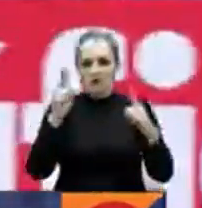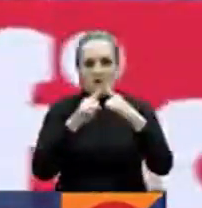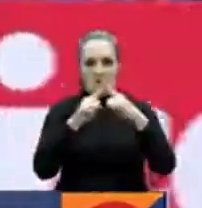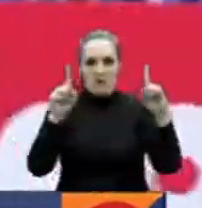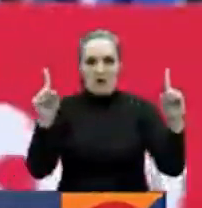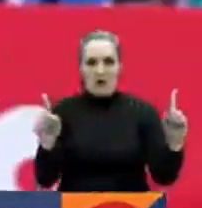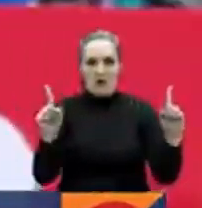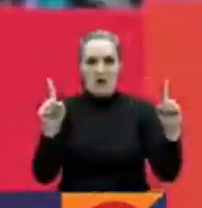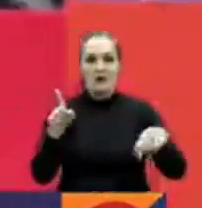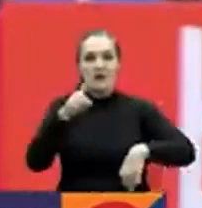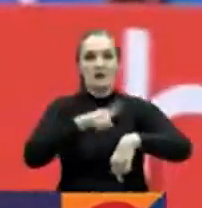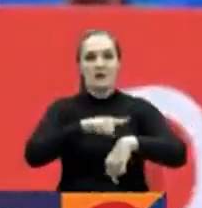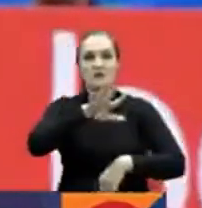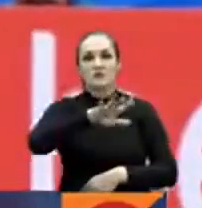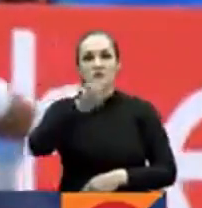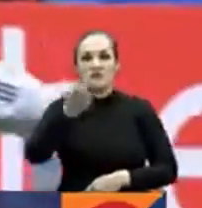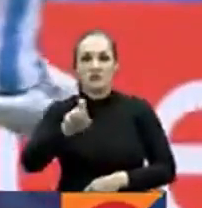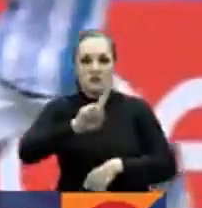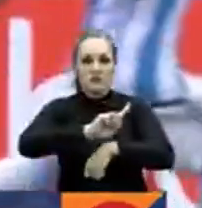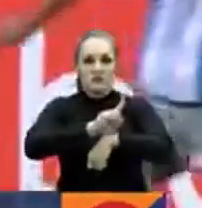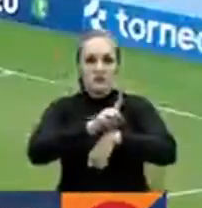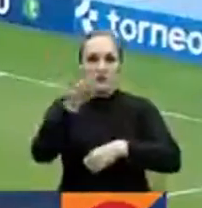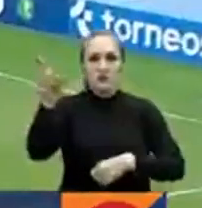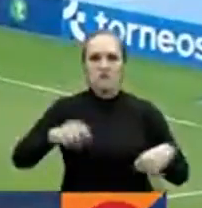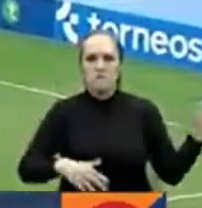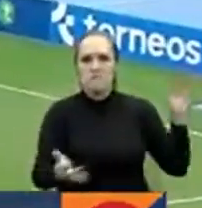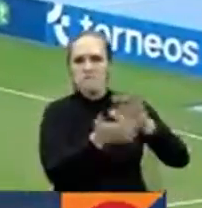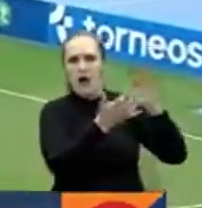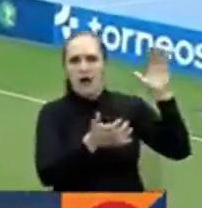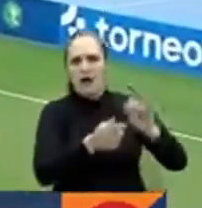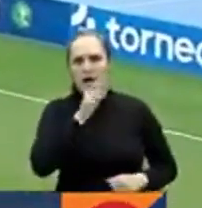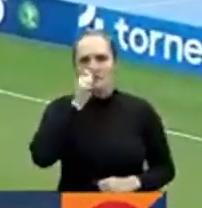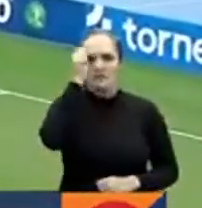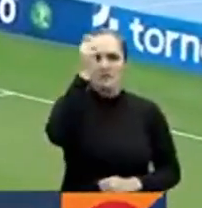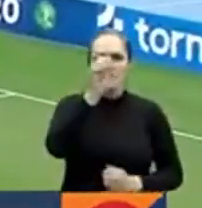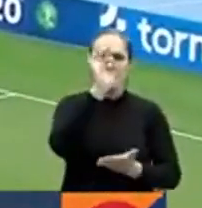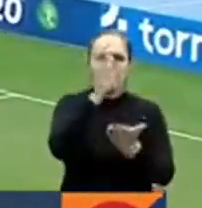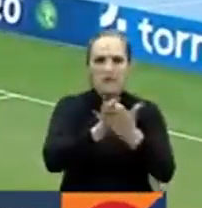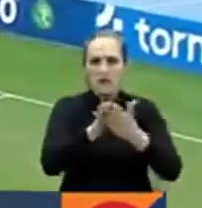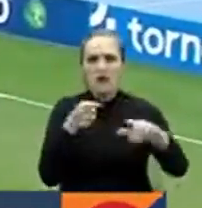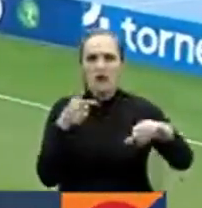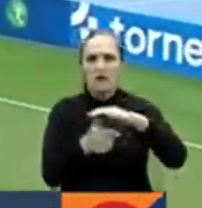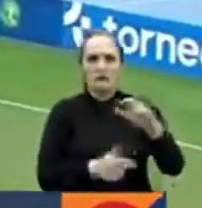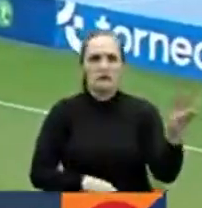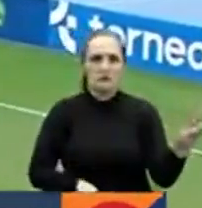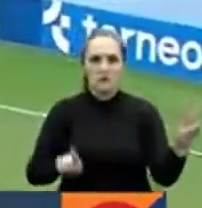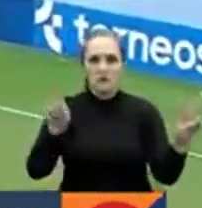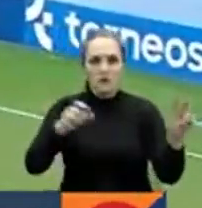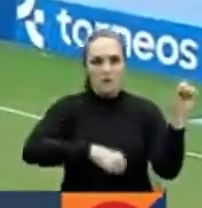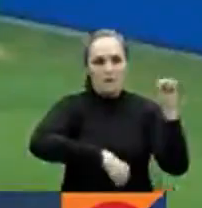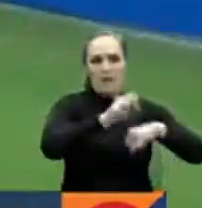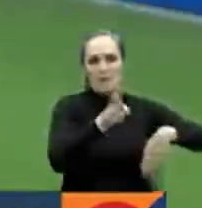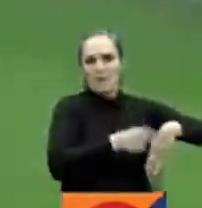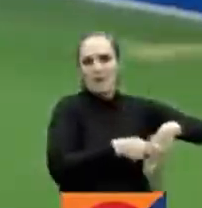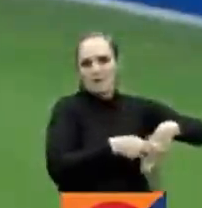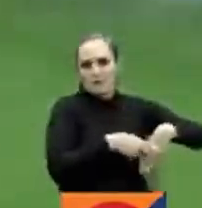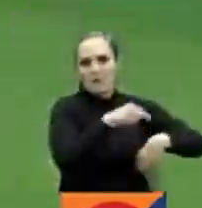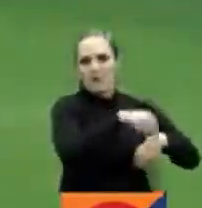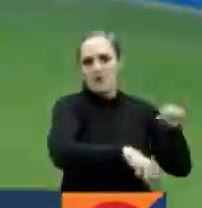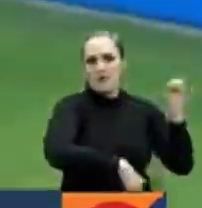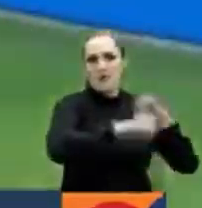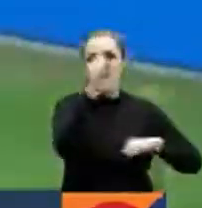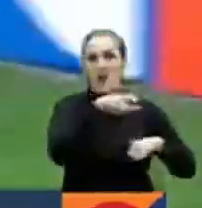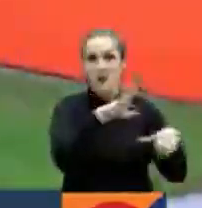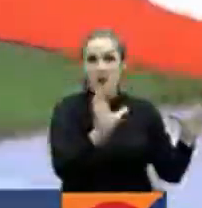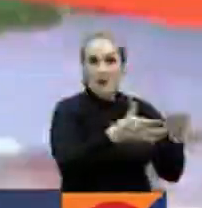Y al minuto 56, Allen Walk puso el segundo y definitivo gol para la victoria de los paraguayos. Con esta victoria, los